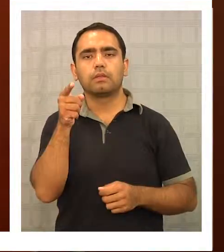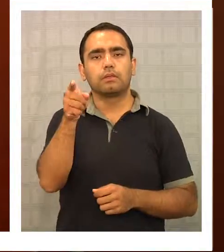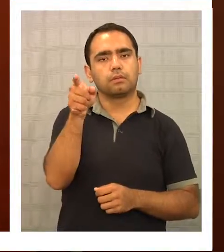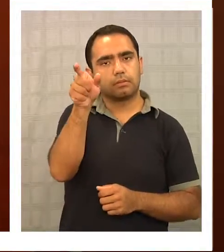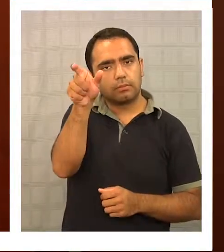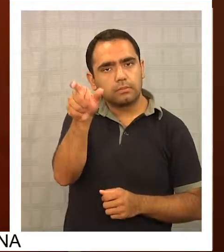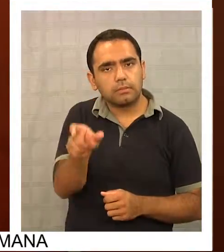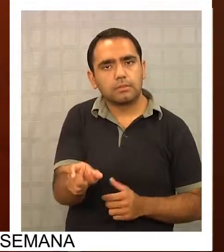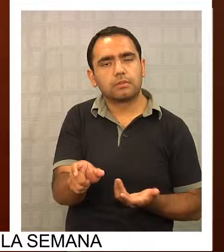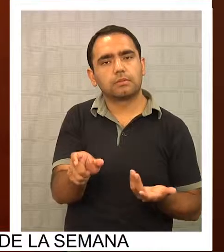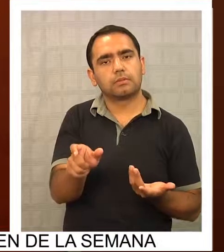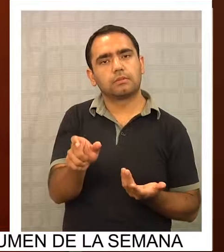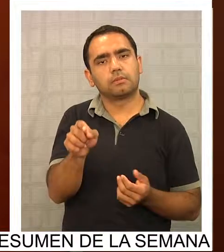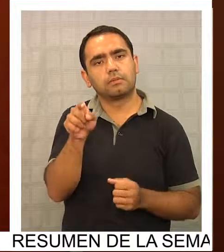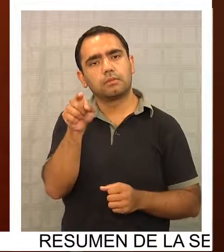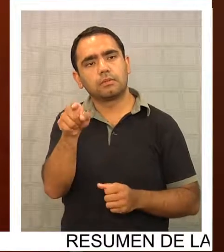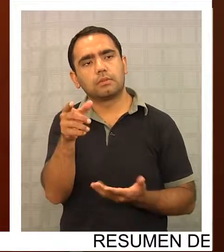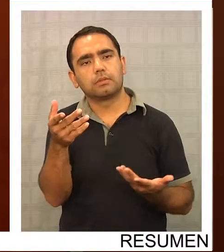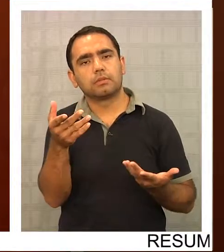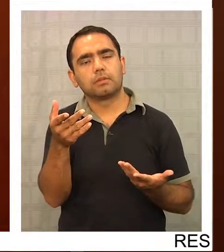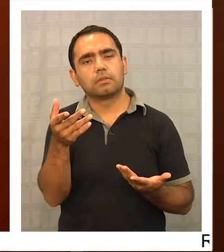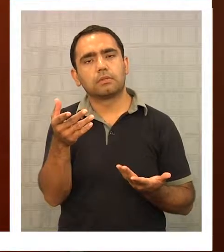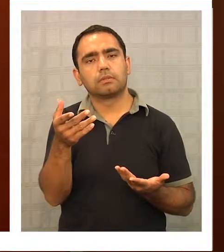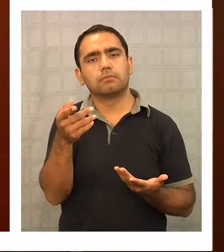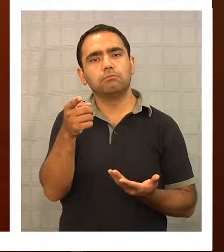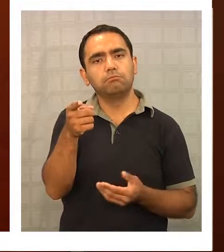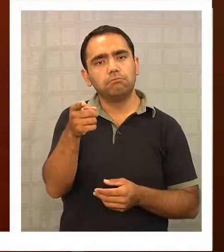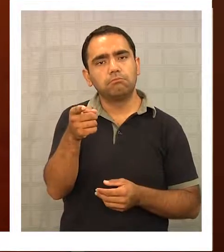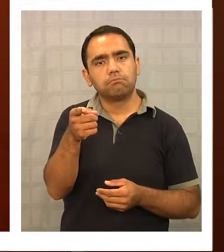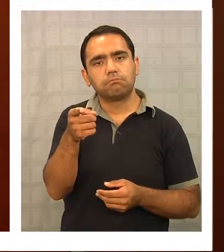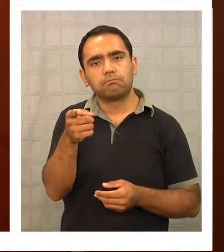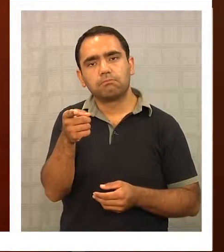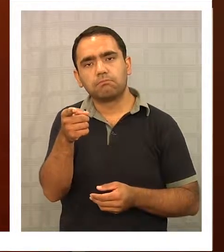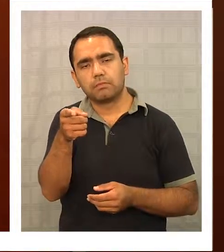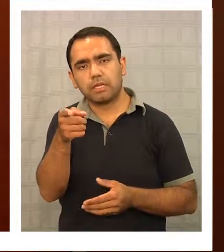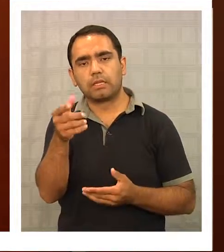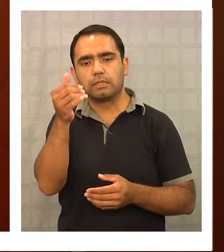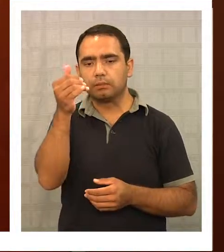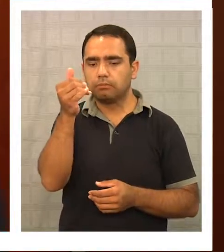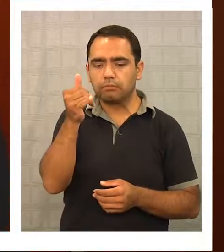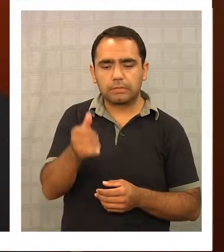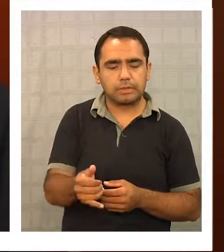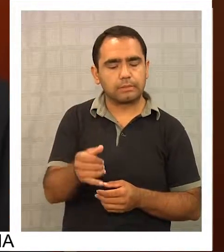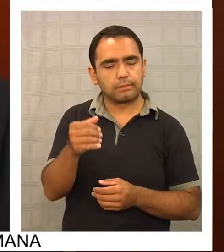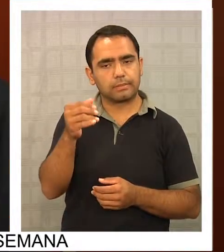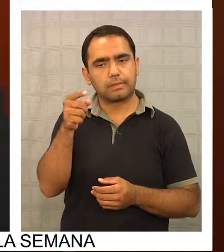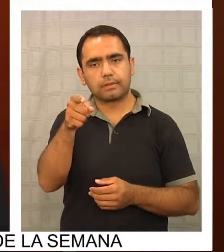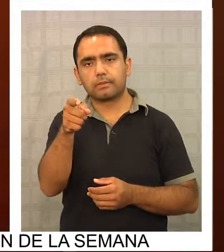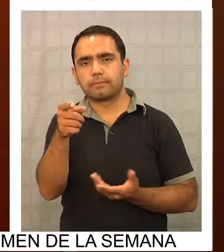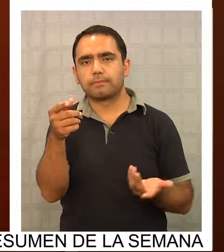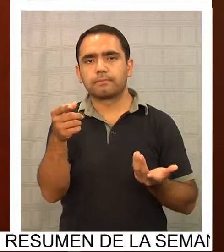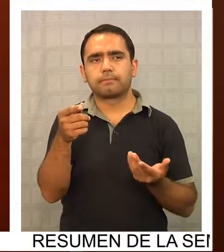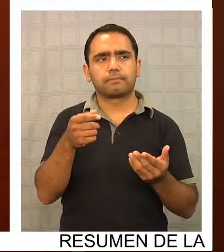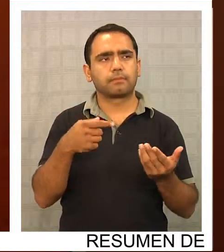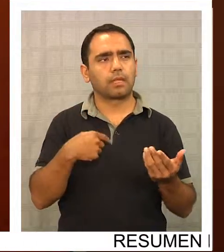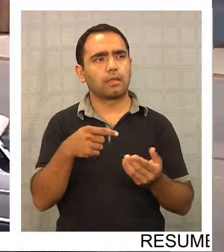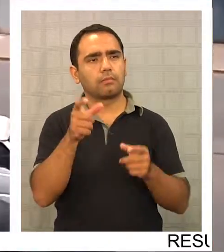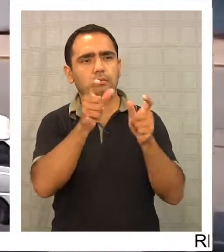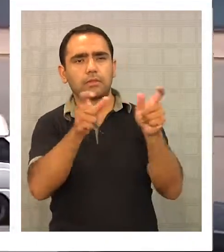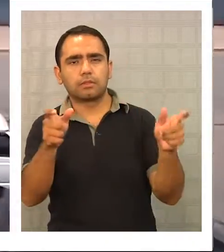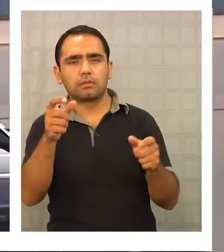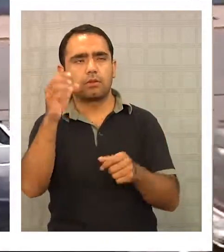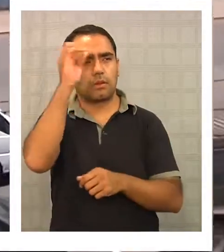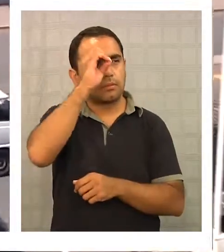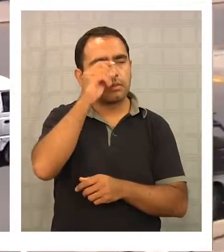estaba dado para recoger las demandas de la ciudadanía.